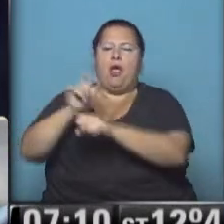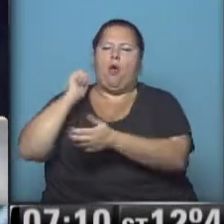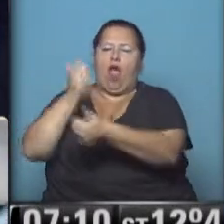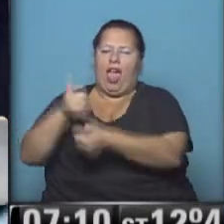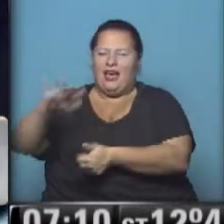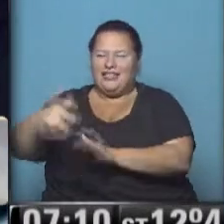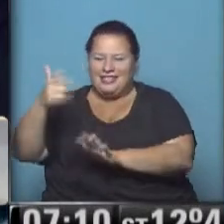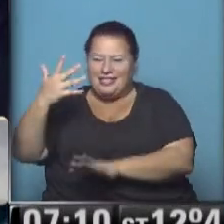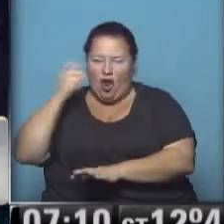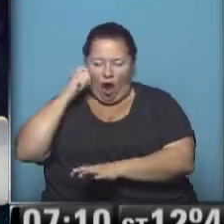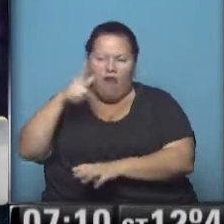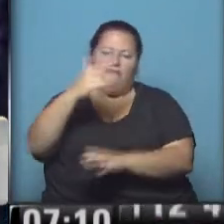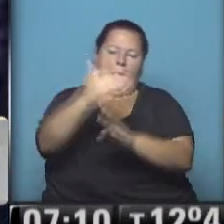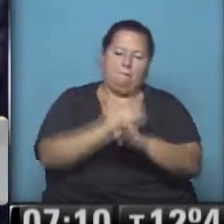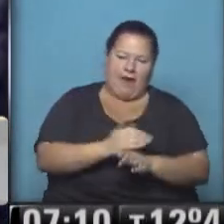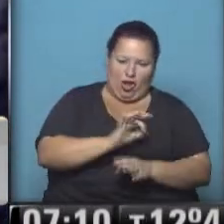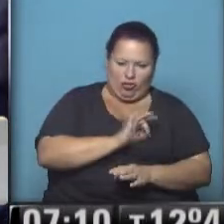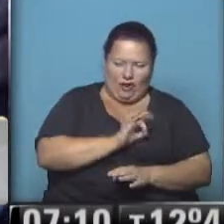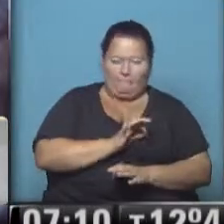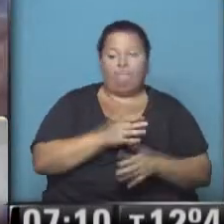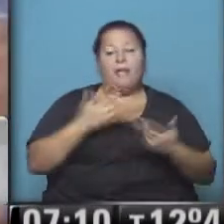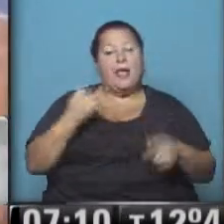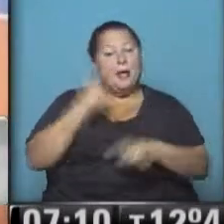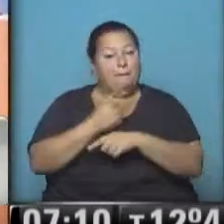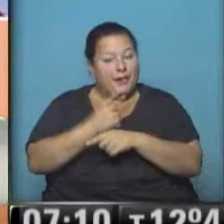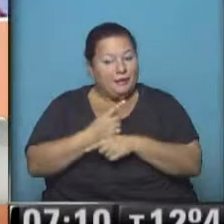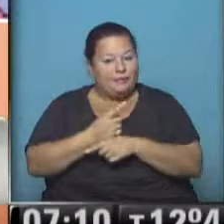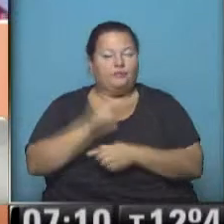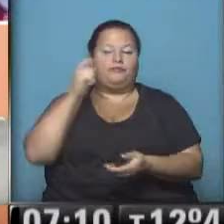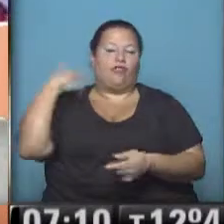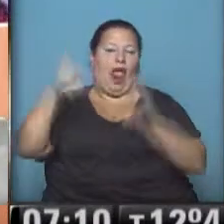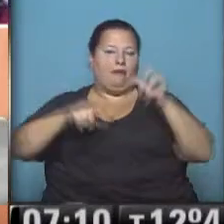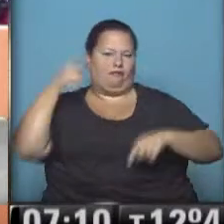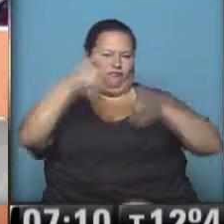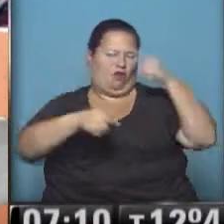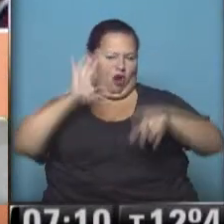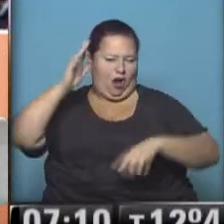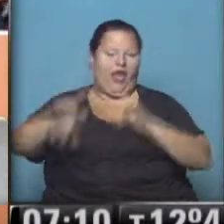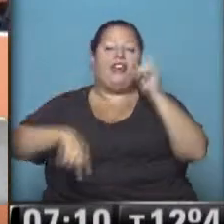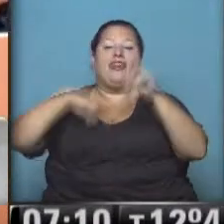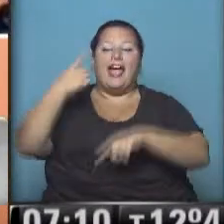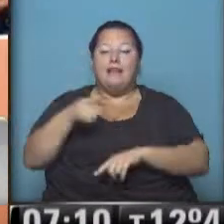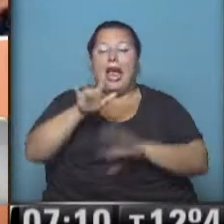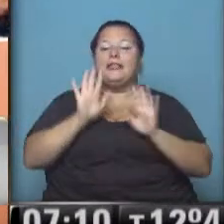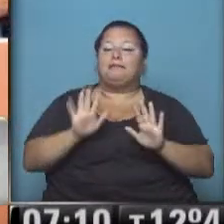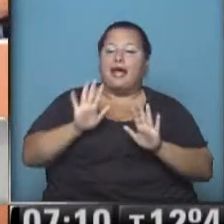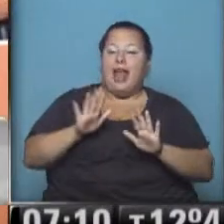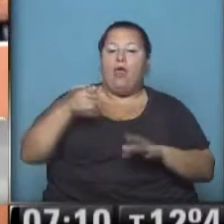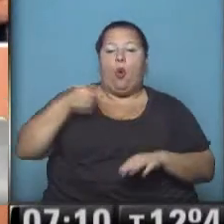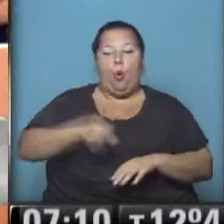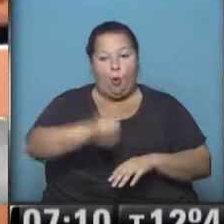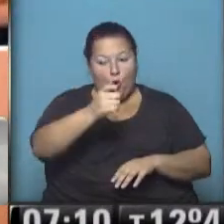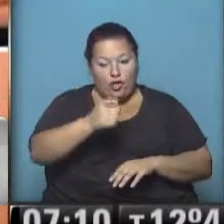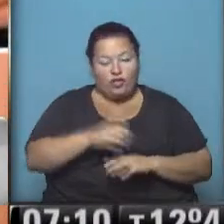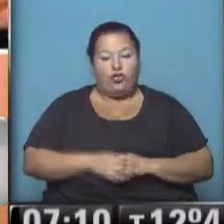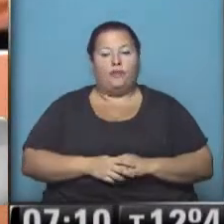criatura de apenas 5 años, bueno, primero recibieron la condena social y después, mientras se espera, el jury, el